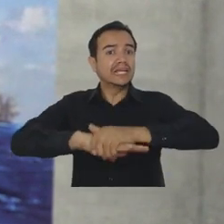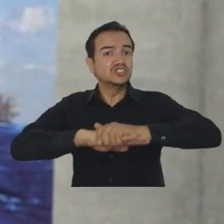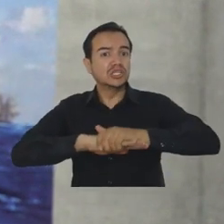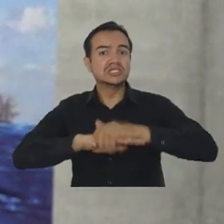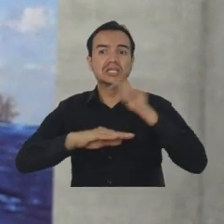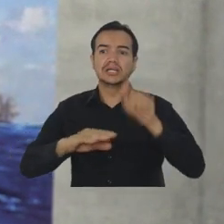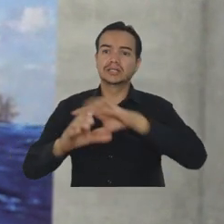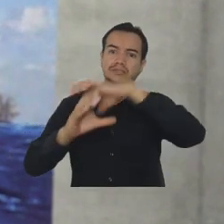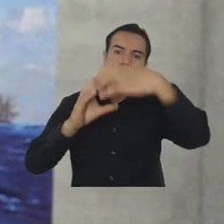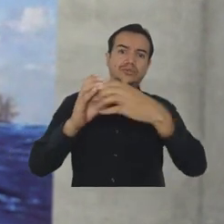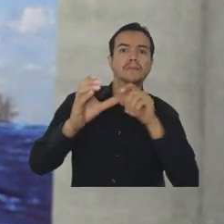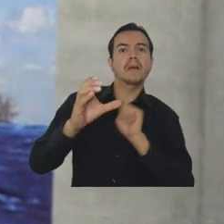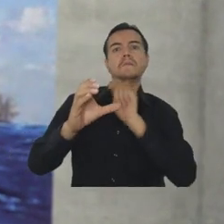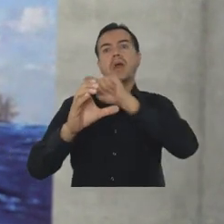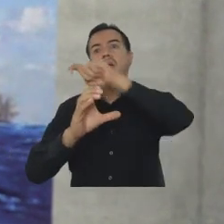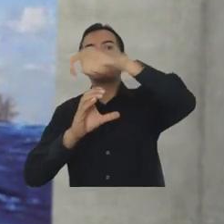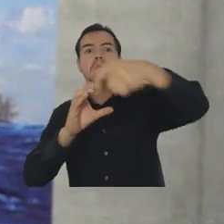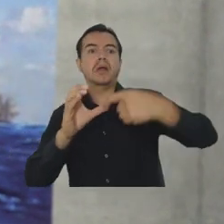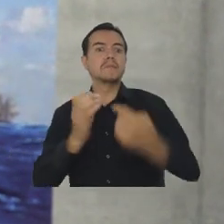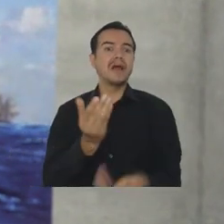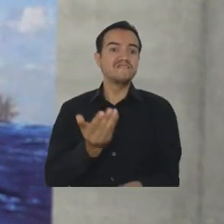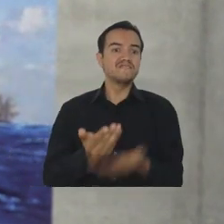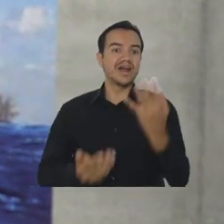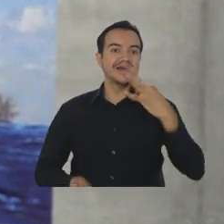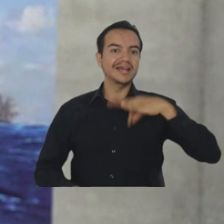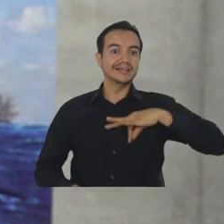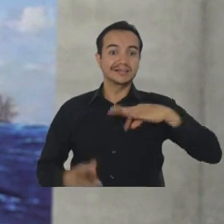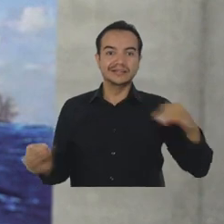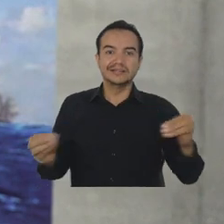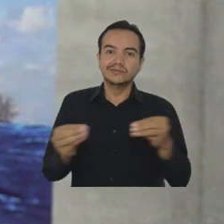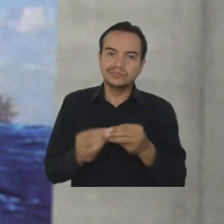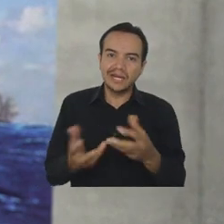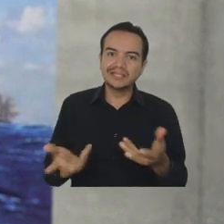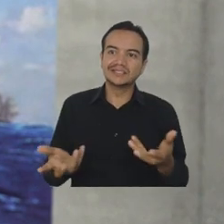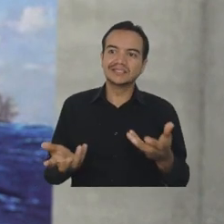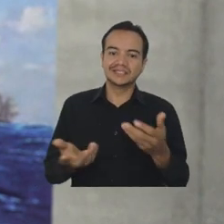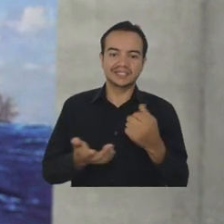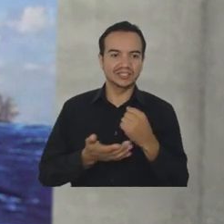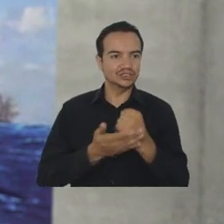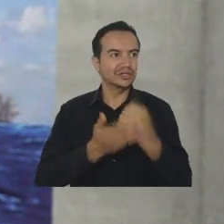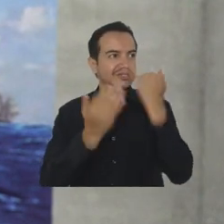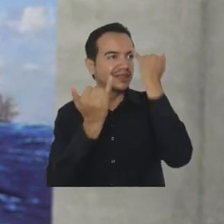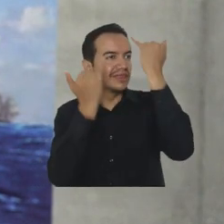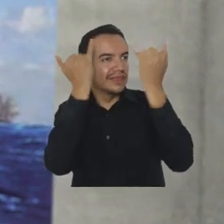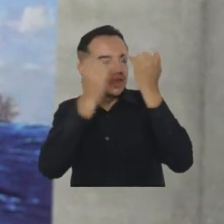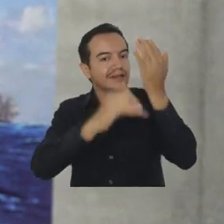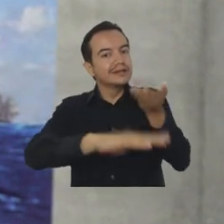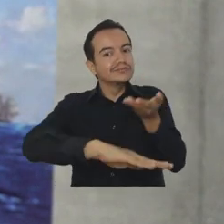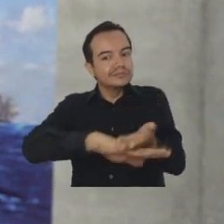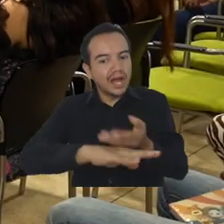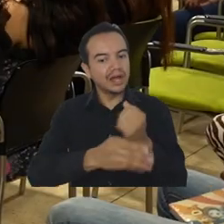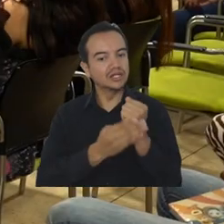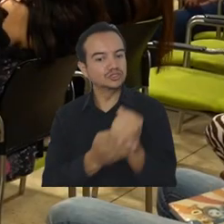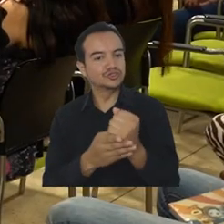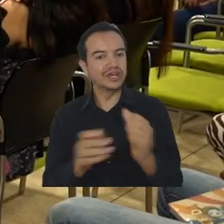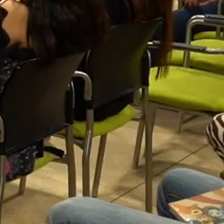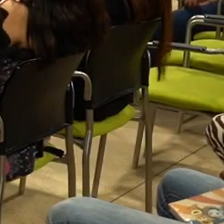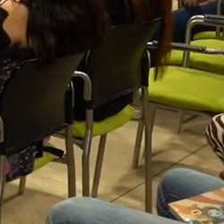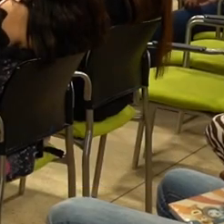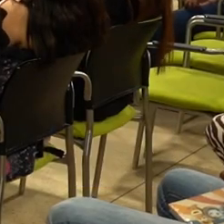permite llegar a todos los lugares del mundo y permitirnos, sobre todo, llevar nuestras ideas y transformar vidas.